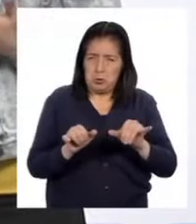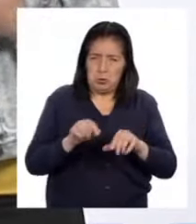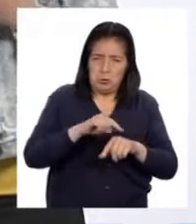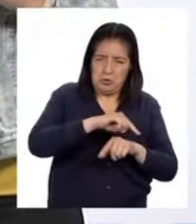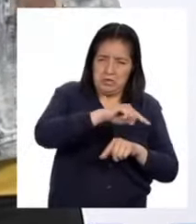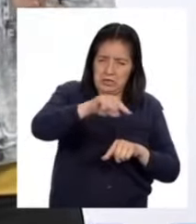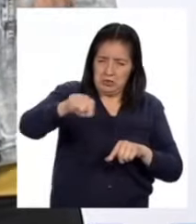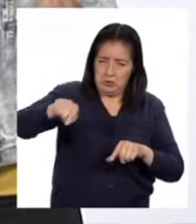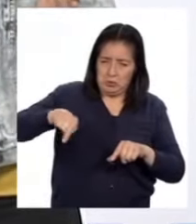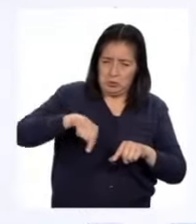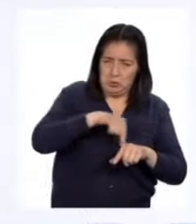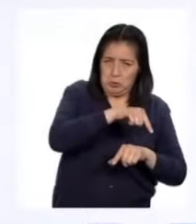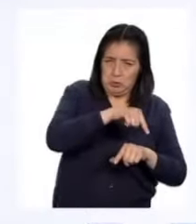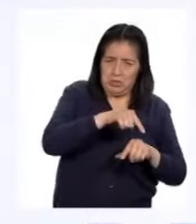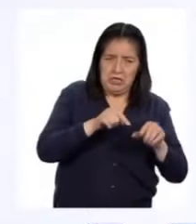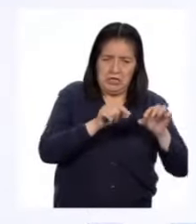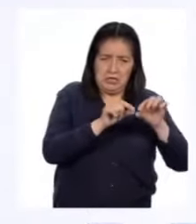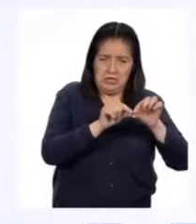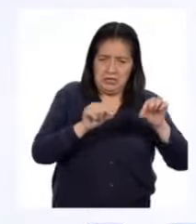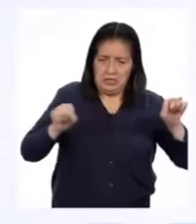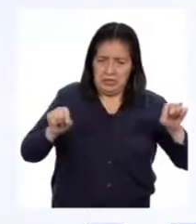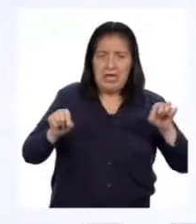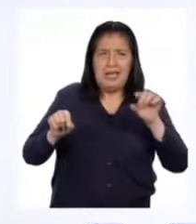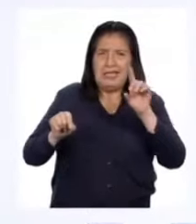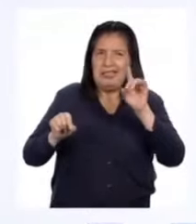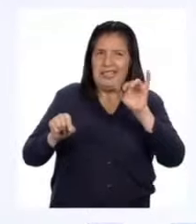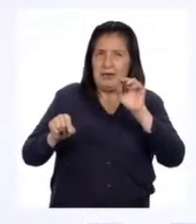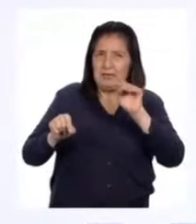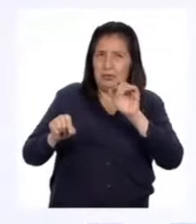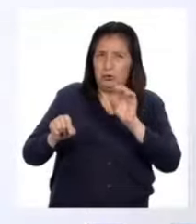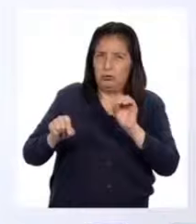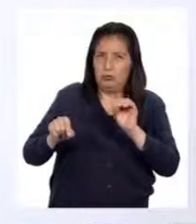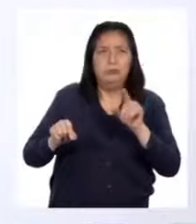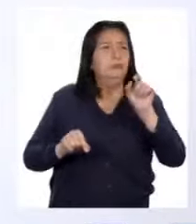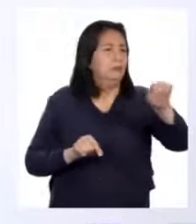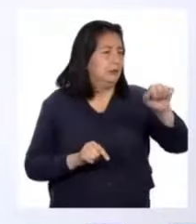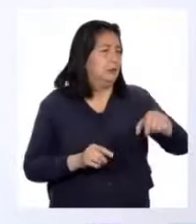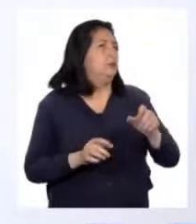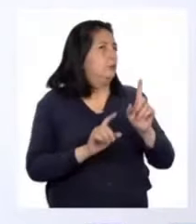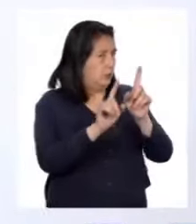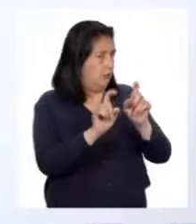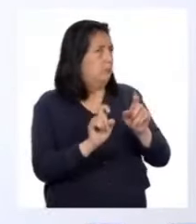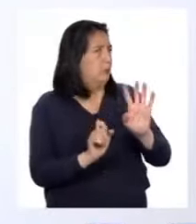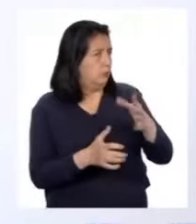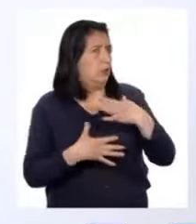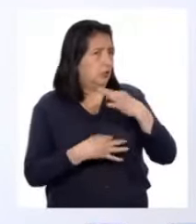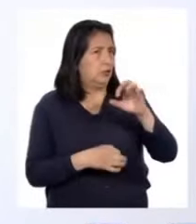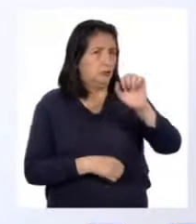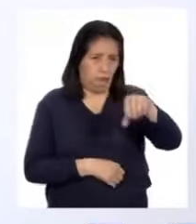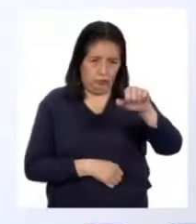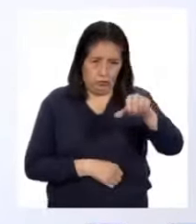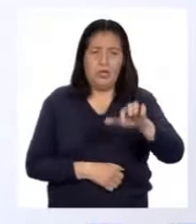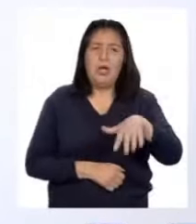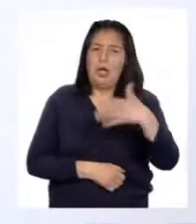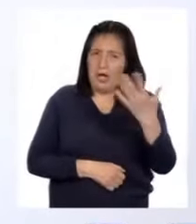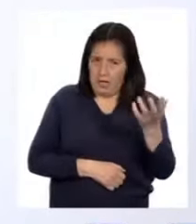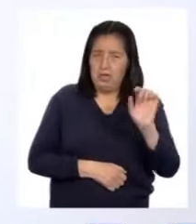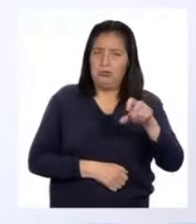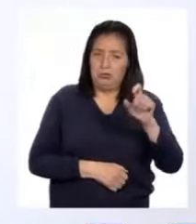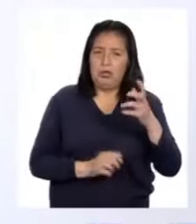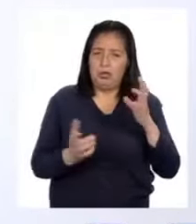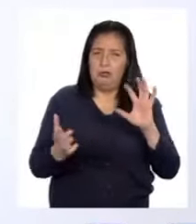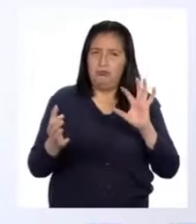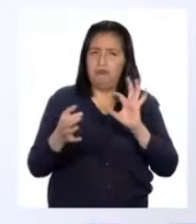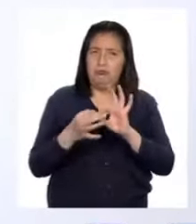circunferencia y el diámetro? Es una pregunta interesante, Pati. Efectivamente, sí hay una relación.